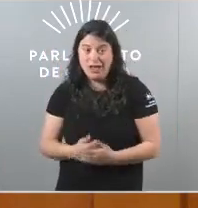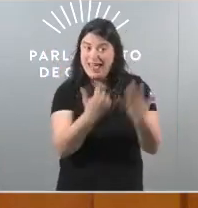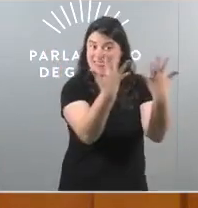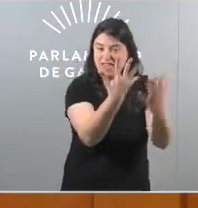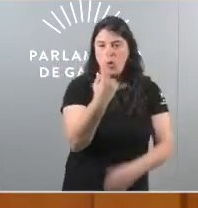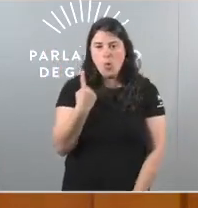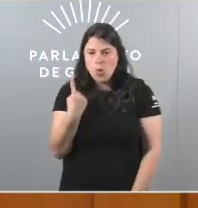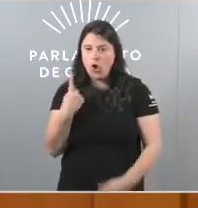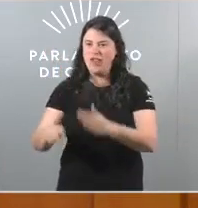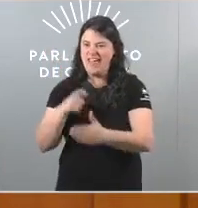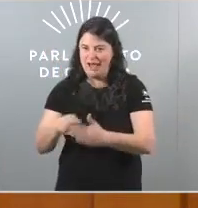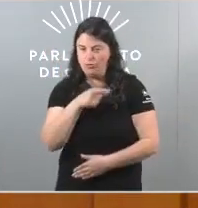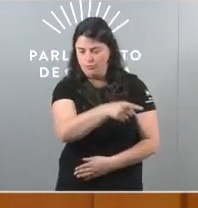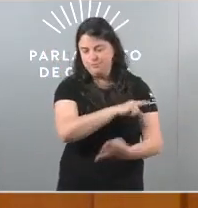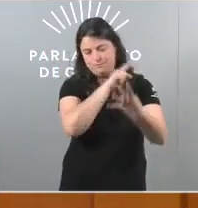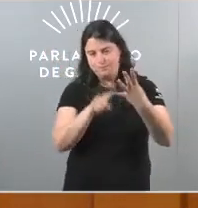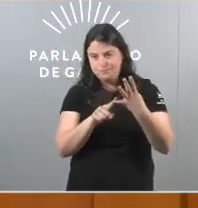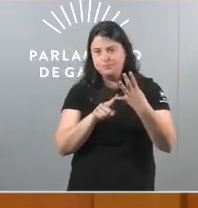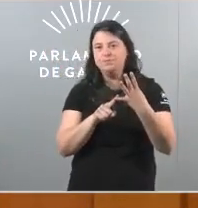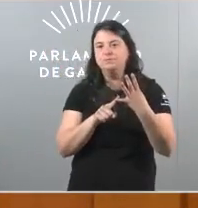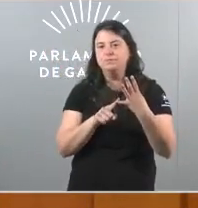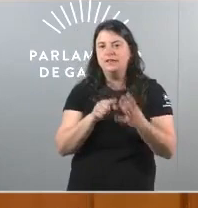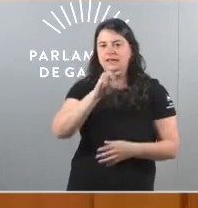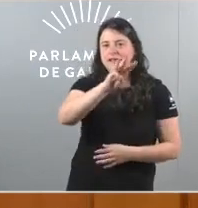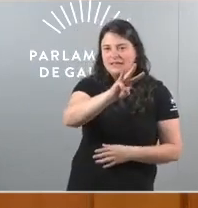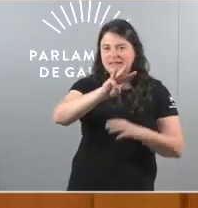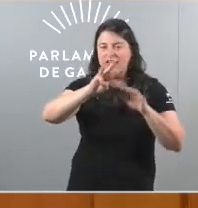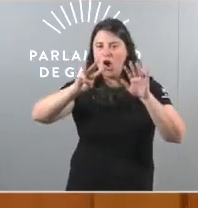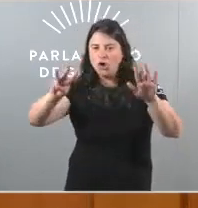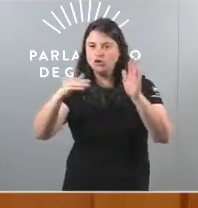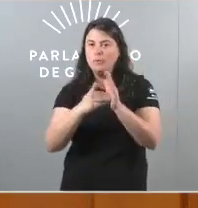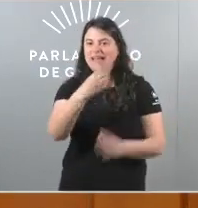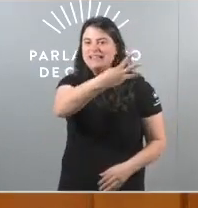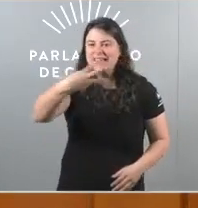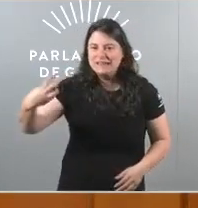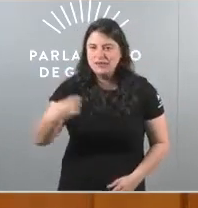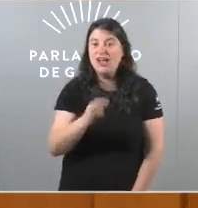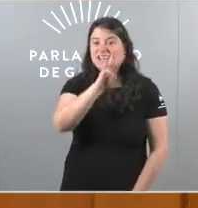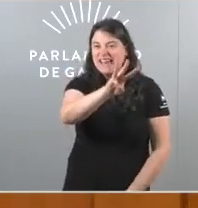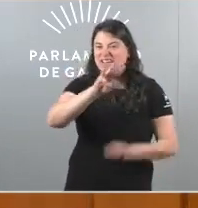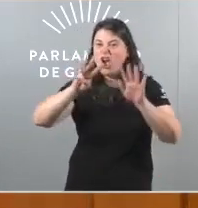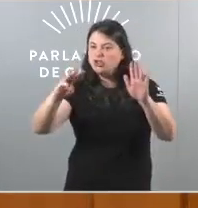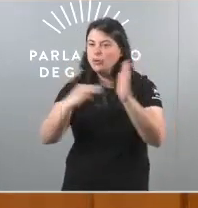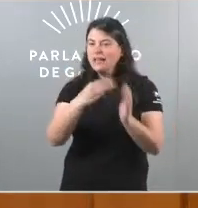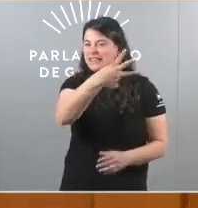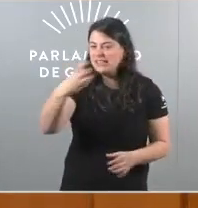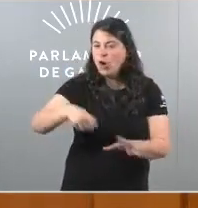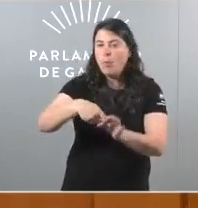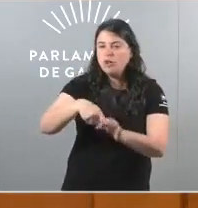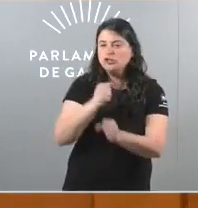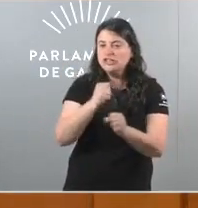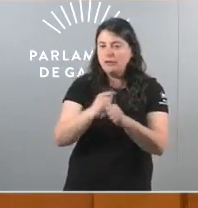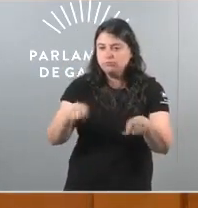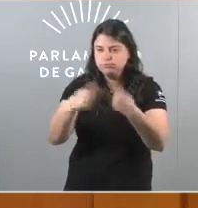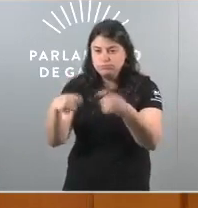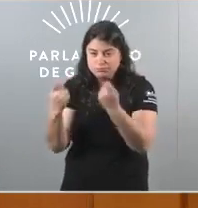dez cuarta cifra 38.300 38.300 empregos destruídos na